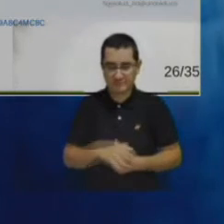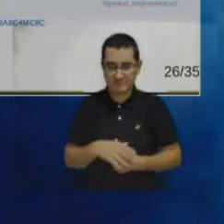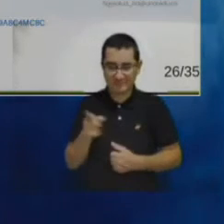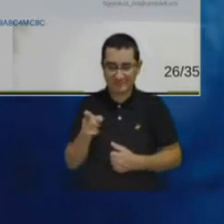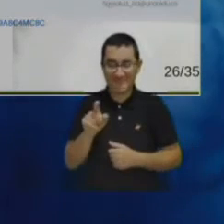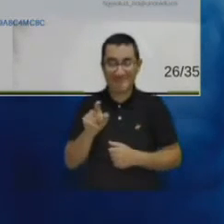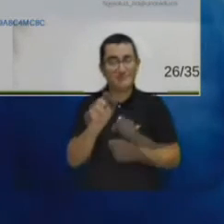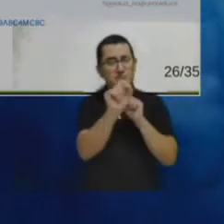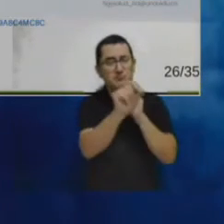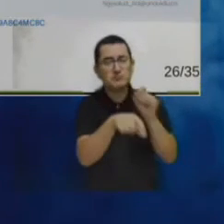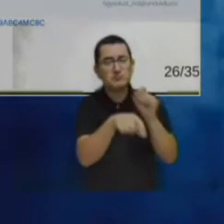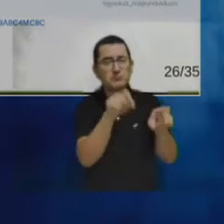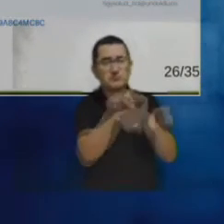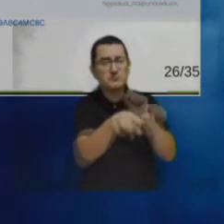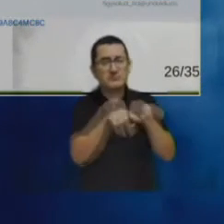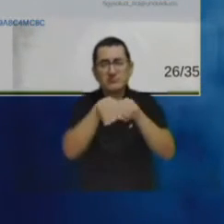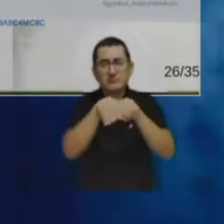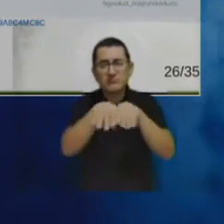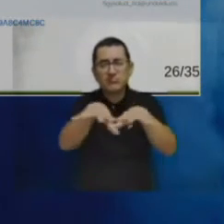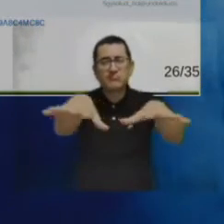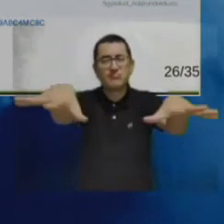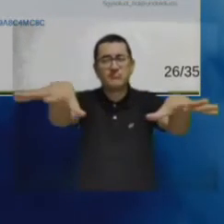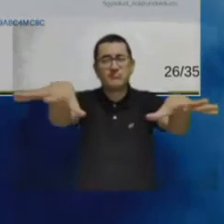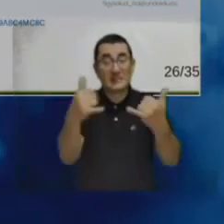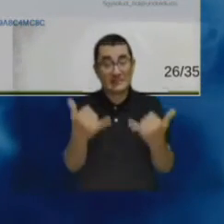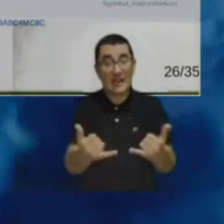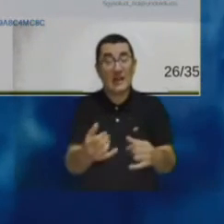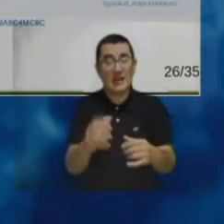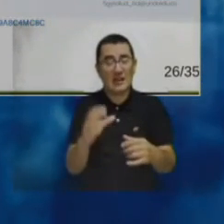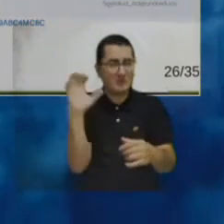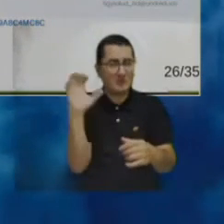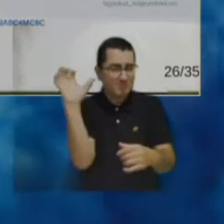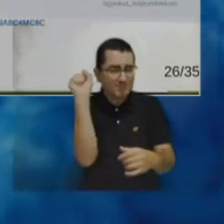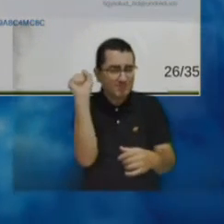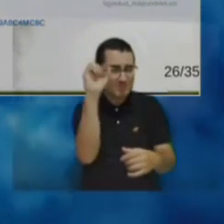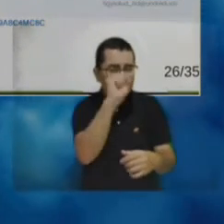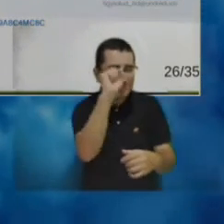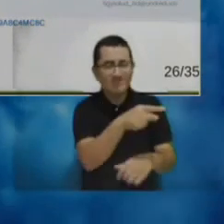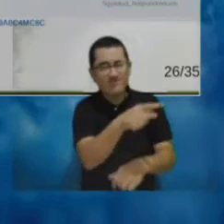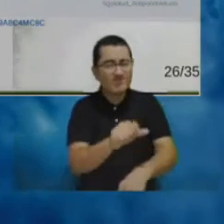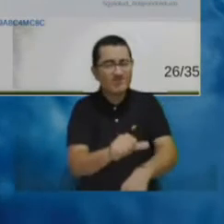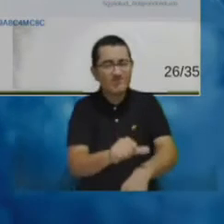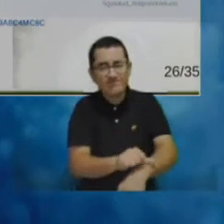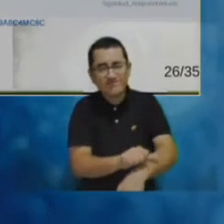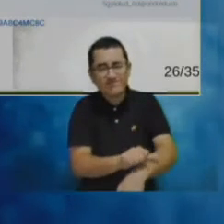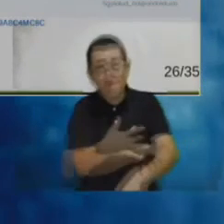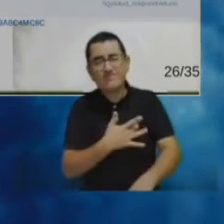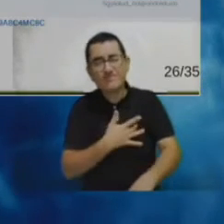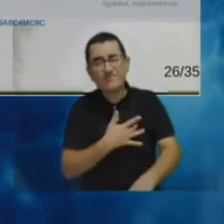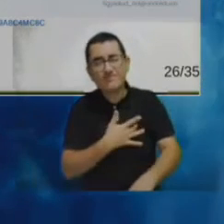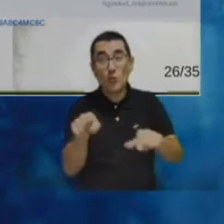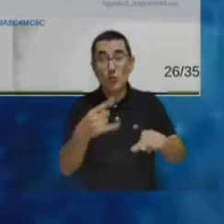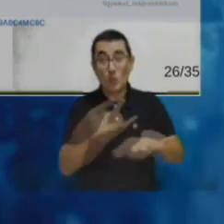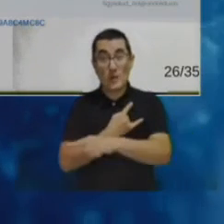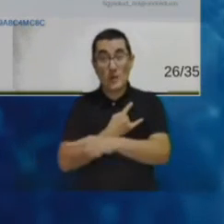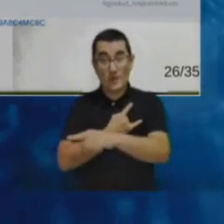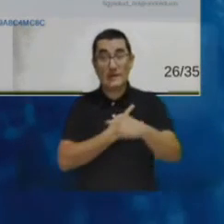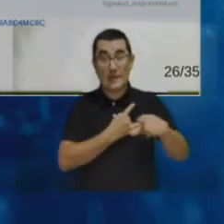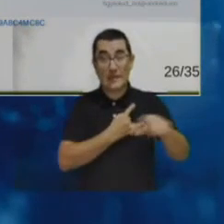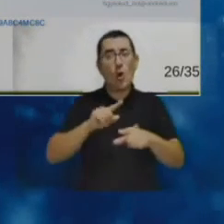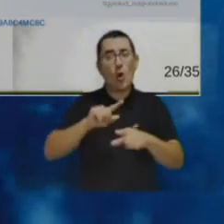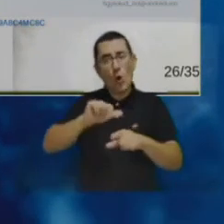darle difusión a través de los canales institucionales de los aliados también otras universidades y contextos y tenemos pues aquí el enlace